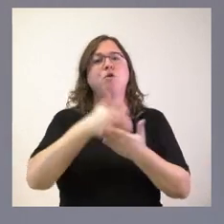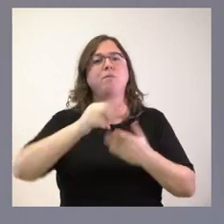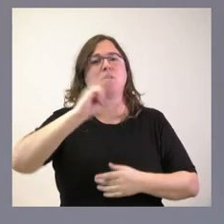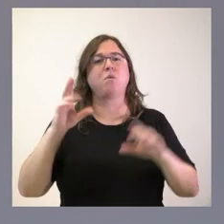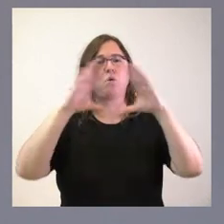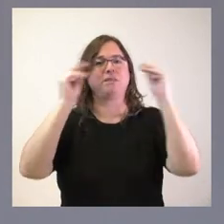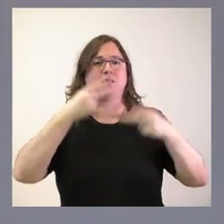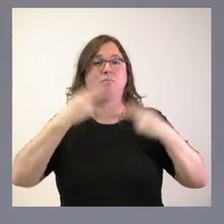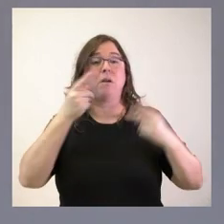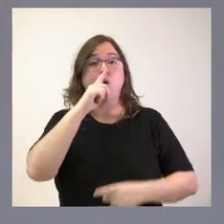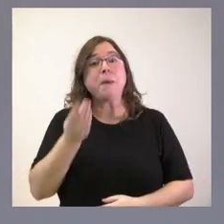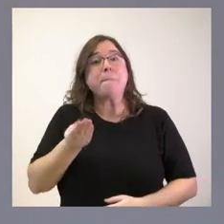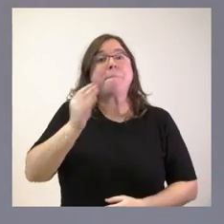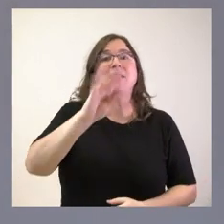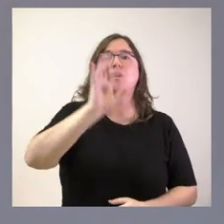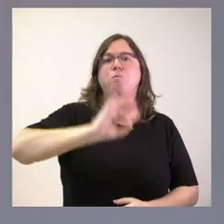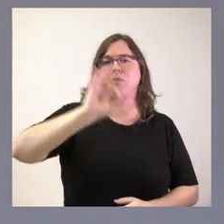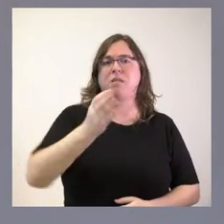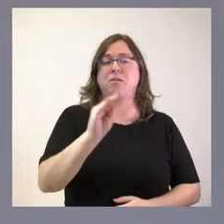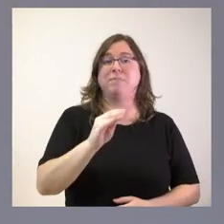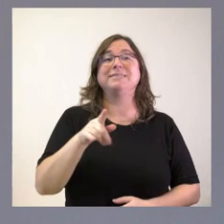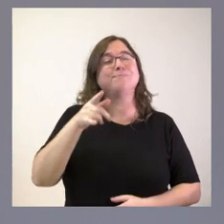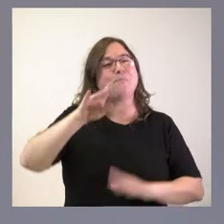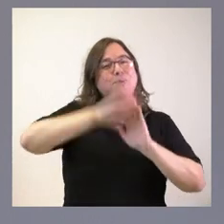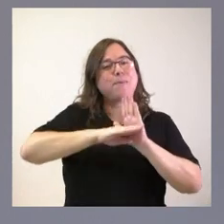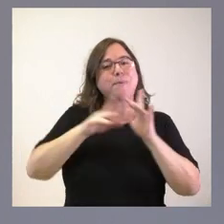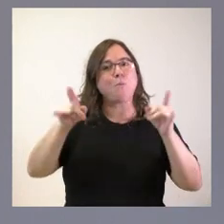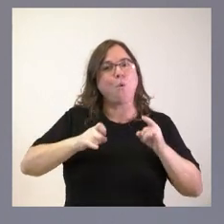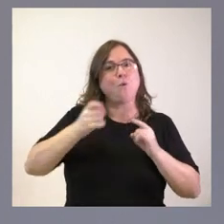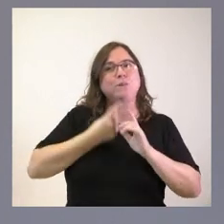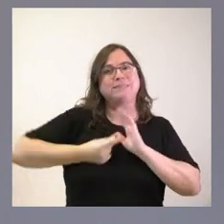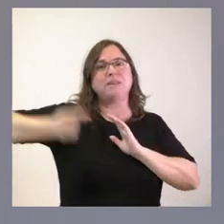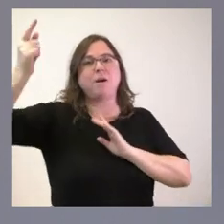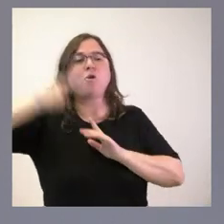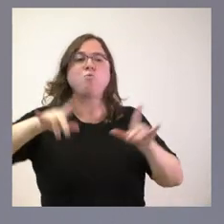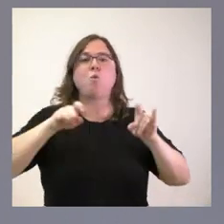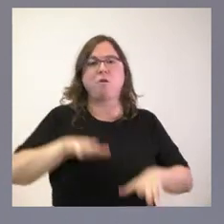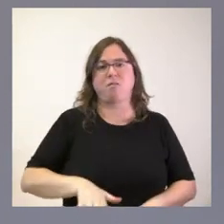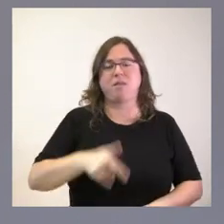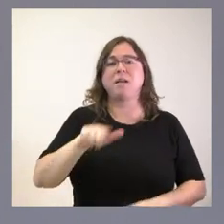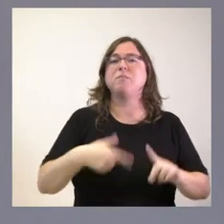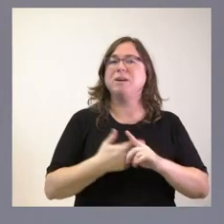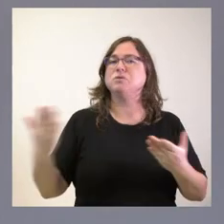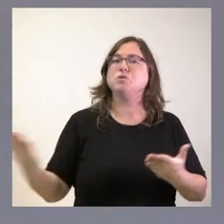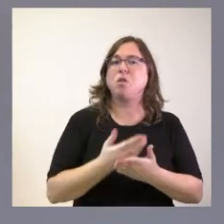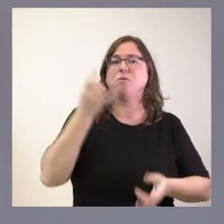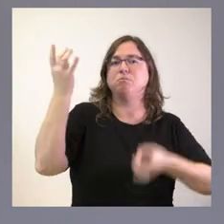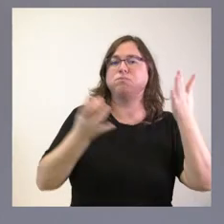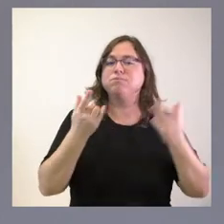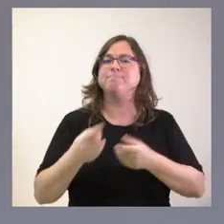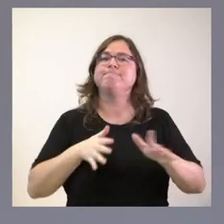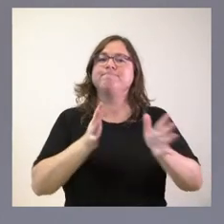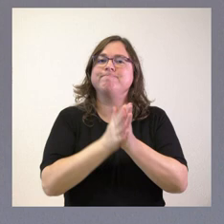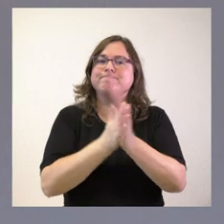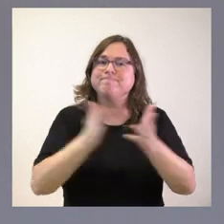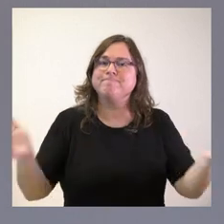el presupuesto de este programa para retener talento respecto a años anteriores. Y en todas estas actuaciones se incentiva la incorporación